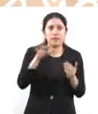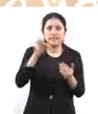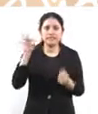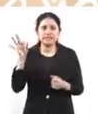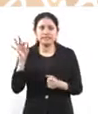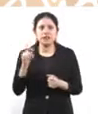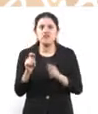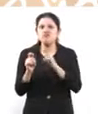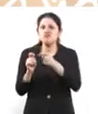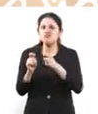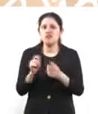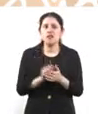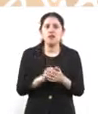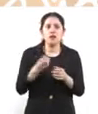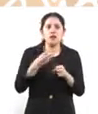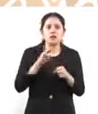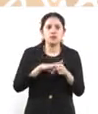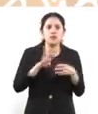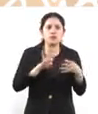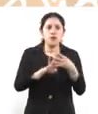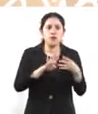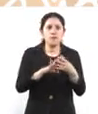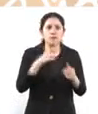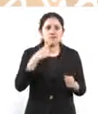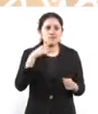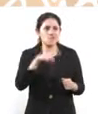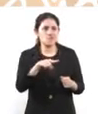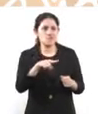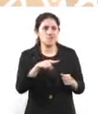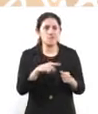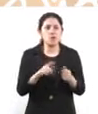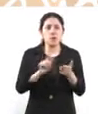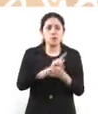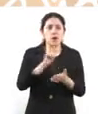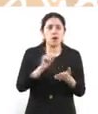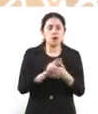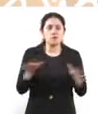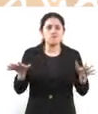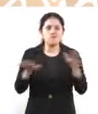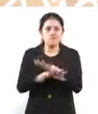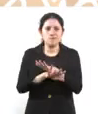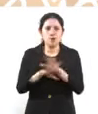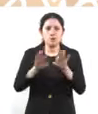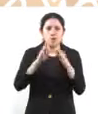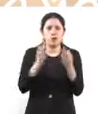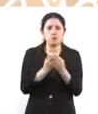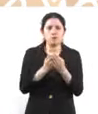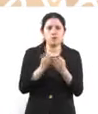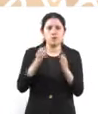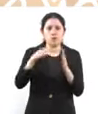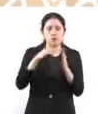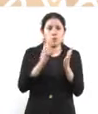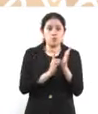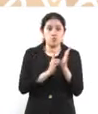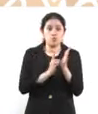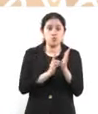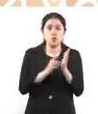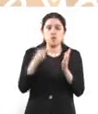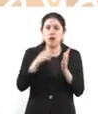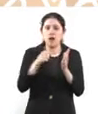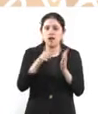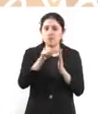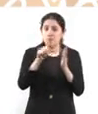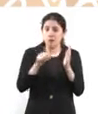el sistema penal acusatorio, cambia, digamos, el modelo de justicia en nuestro país. Y ahí en el artículo 19